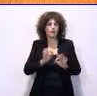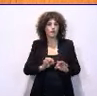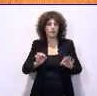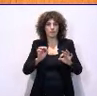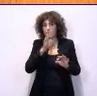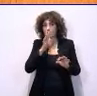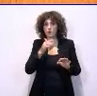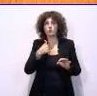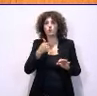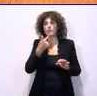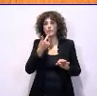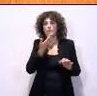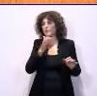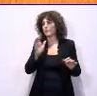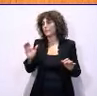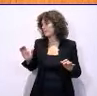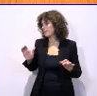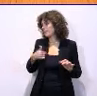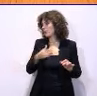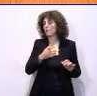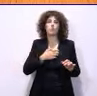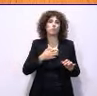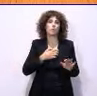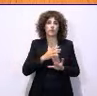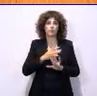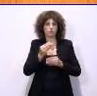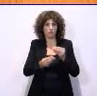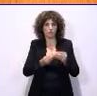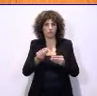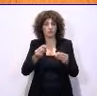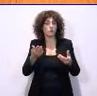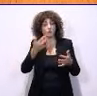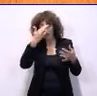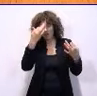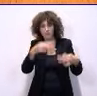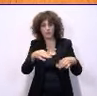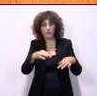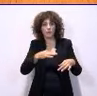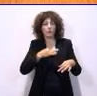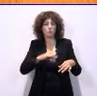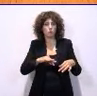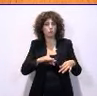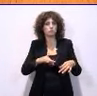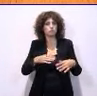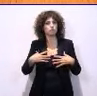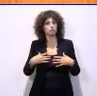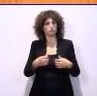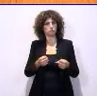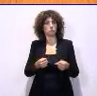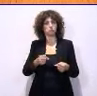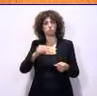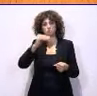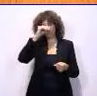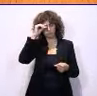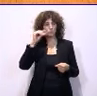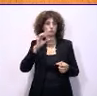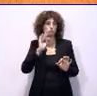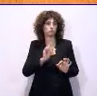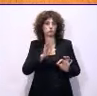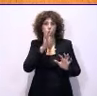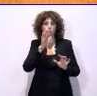aquello de ponerse de perfil, no nos vamos a poner de perfil y evidentemente nos parece muy saludable que esta comunidad autónoma